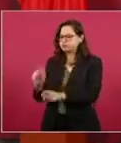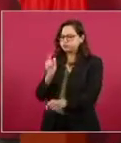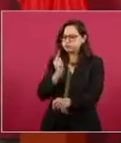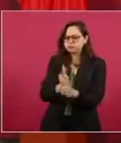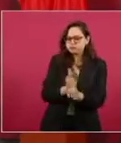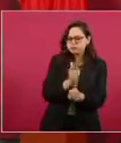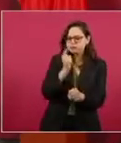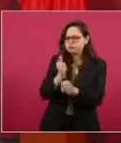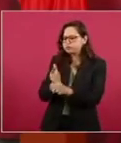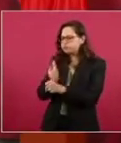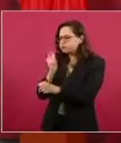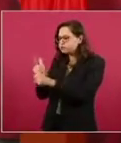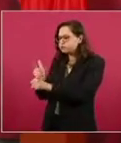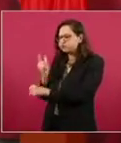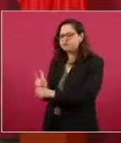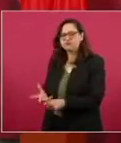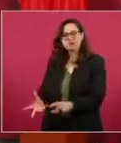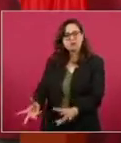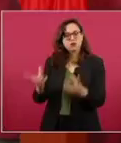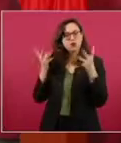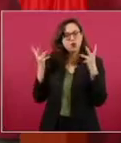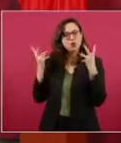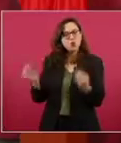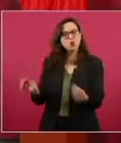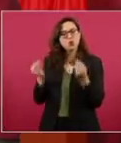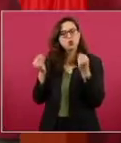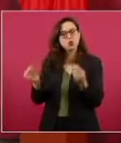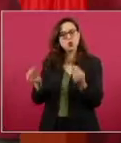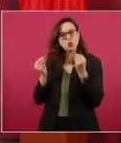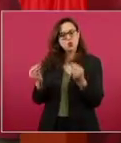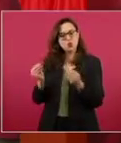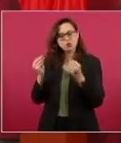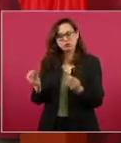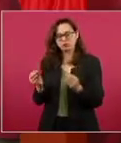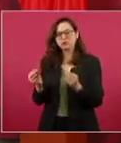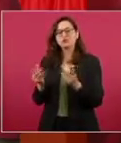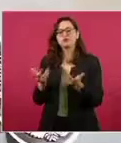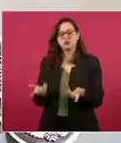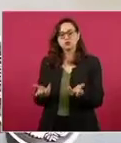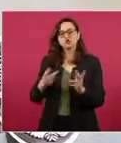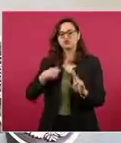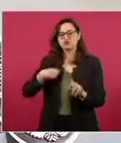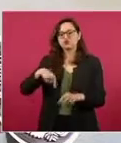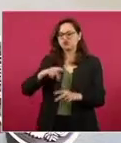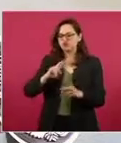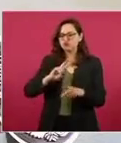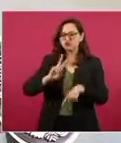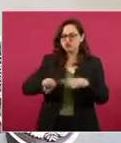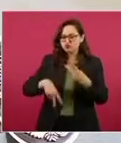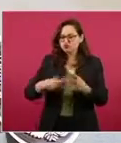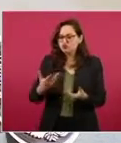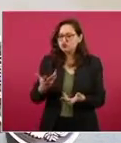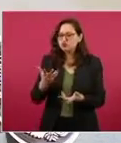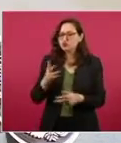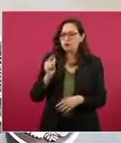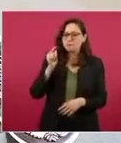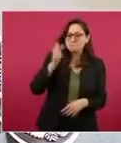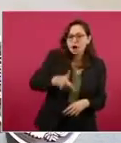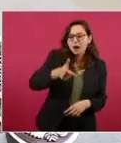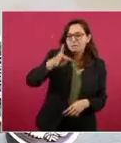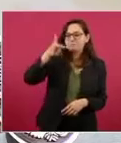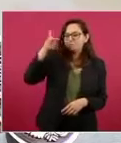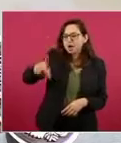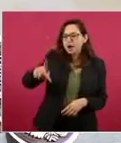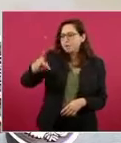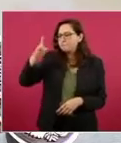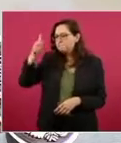innumerables hallazgos arqueológicos que vamos encontrando a lo largo de